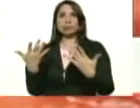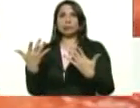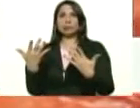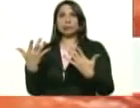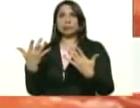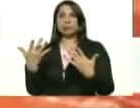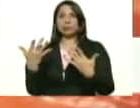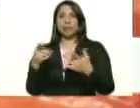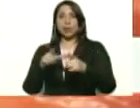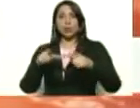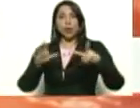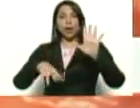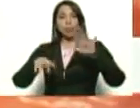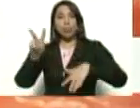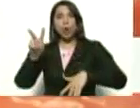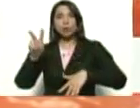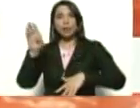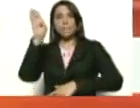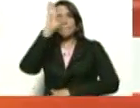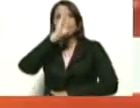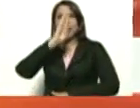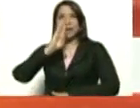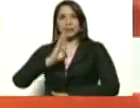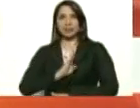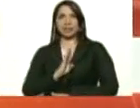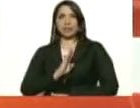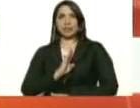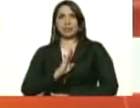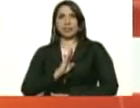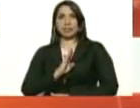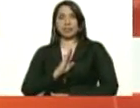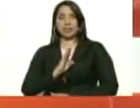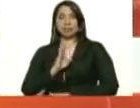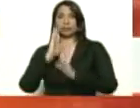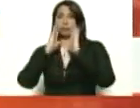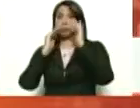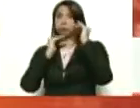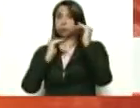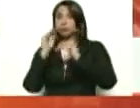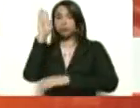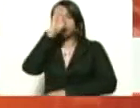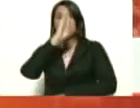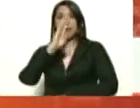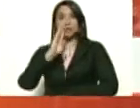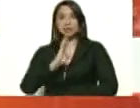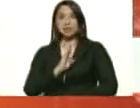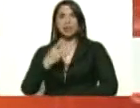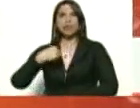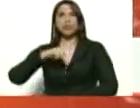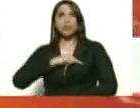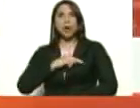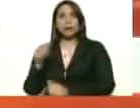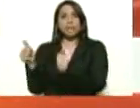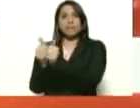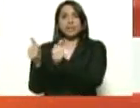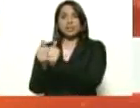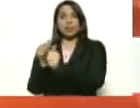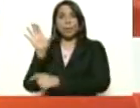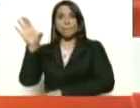el lugar número 12, Brasil. Oído, atención, Brasil. Nuestra vecina Brasil.